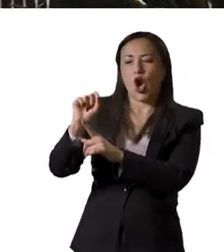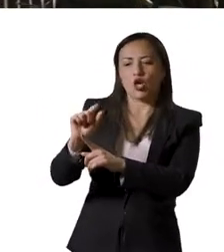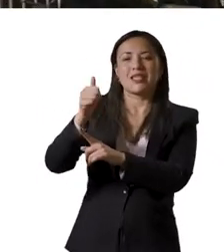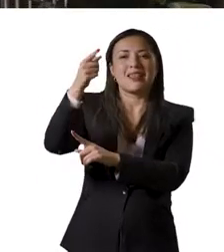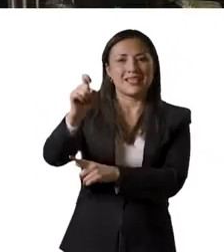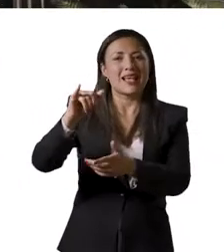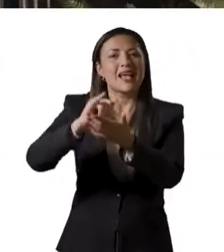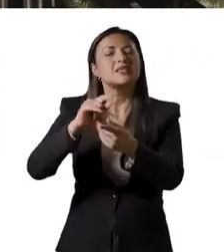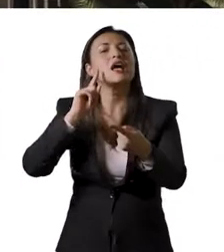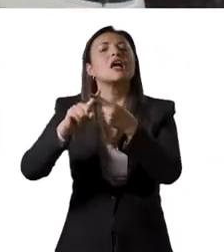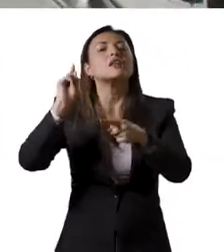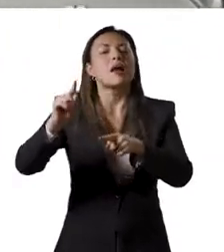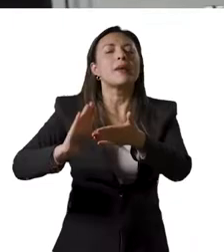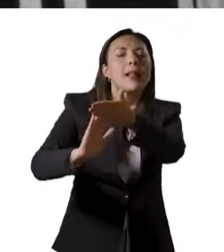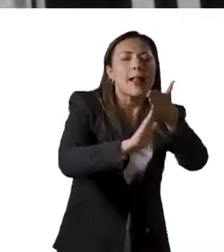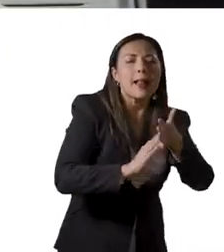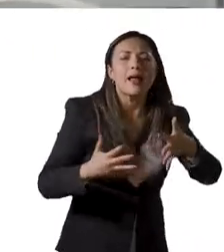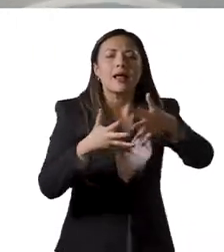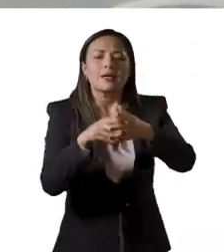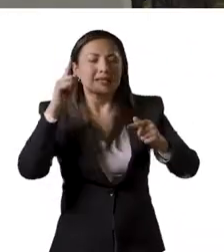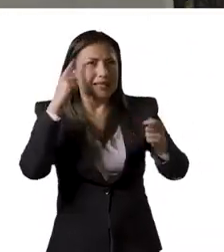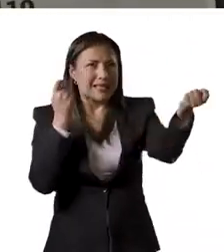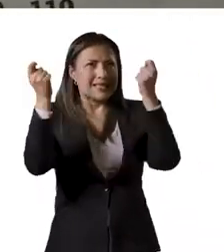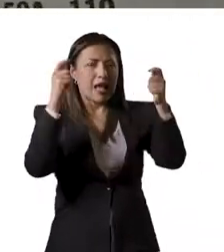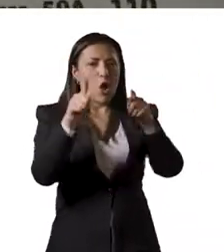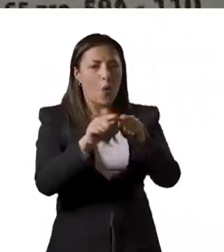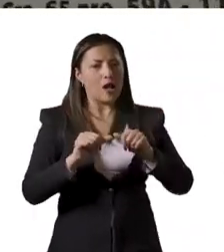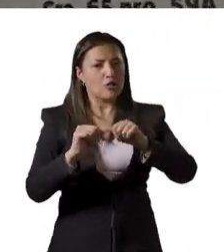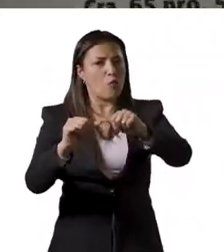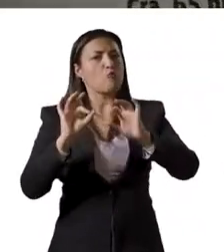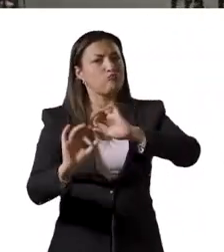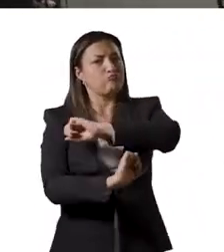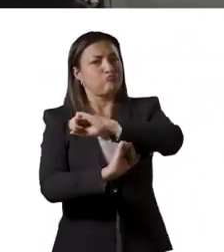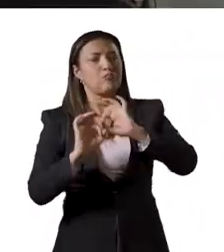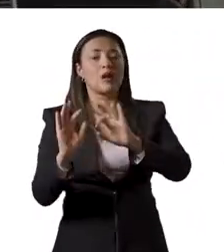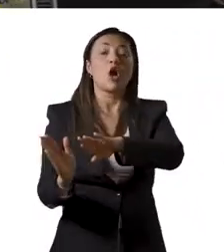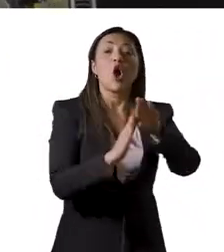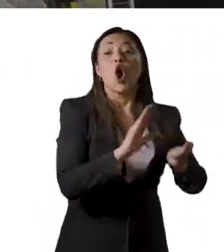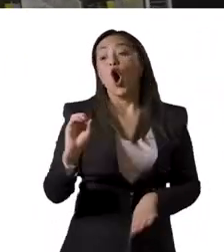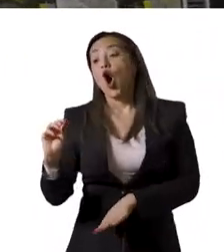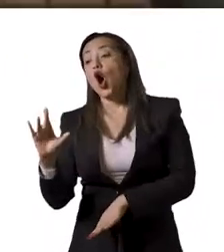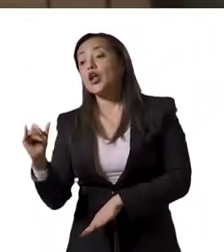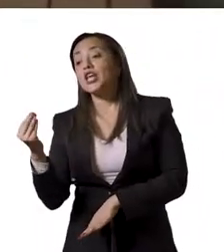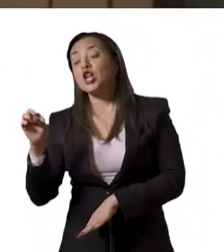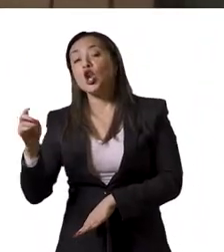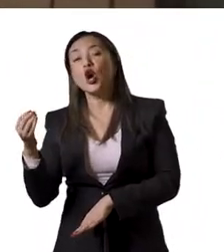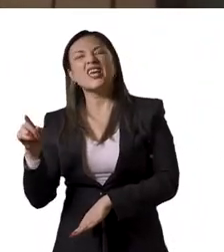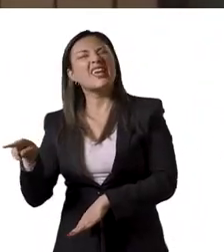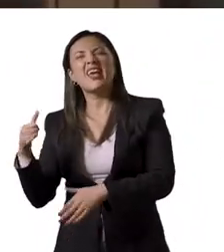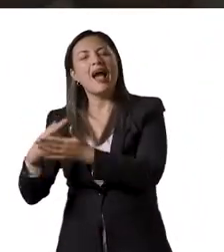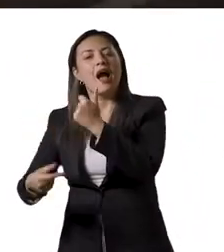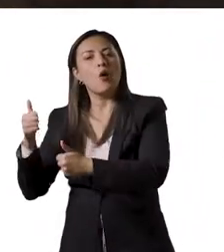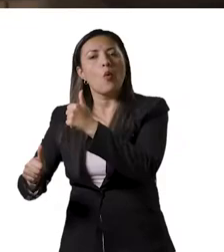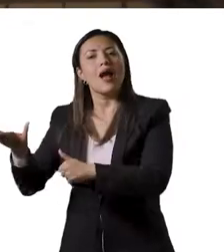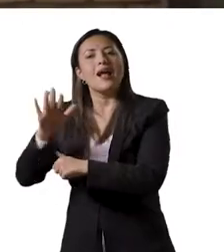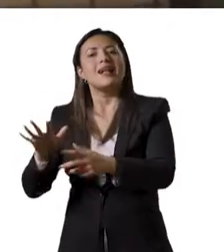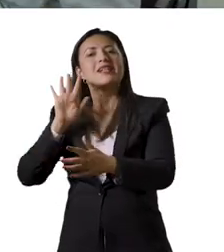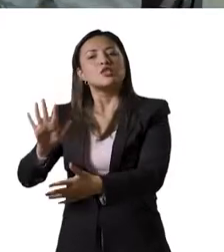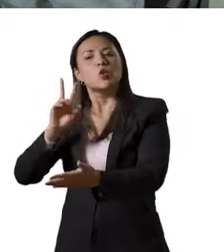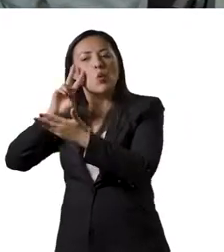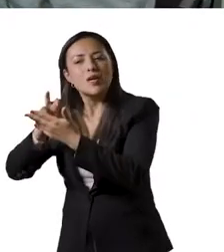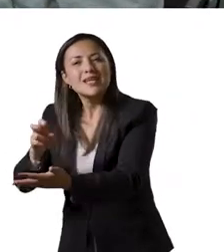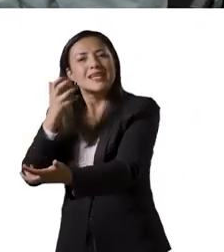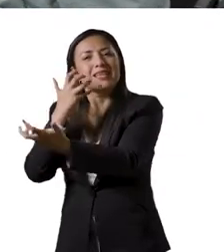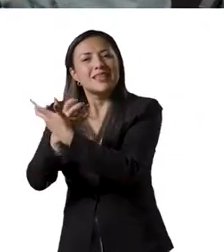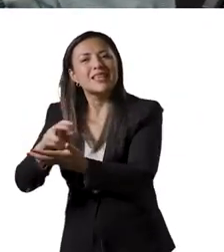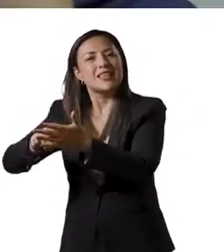M15, 11 y 16 y la Estrategia Integral de Campus Sostenible. En la sede Orinoquía se fortalecieron